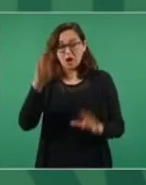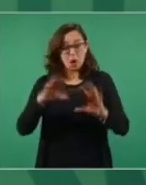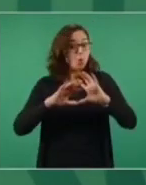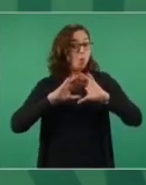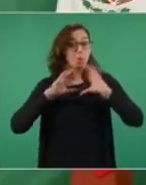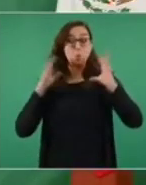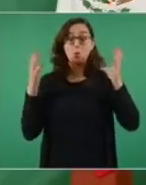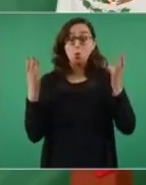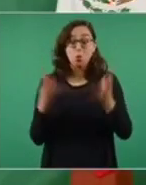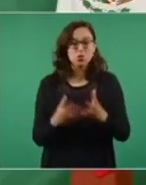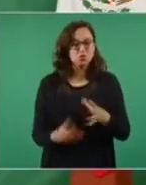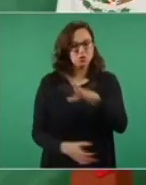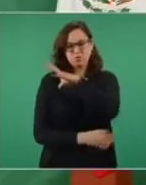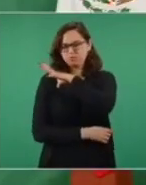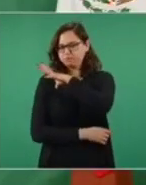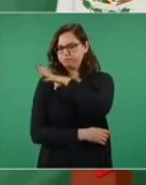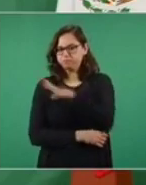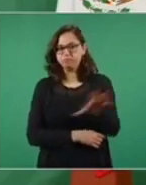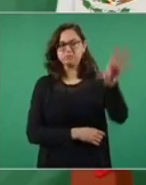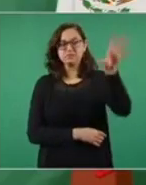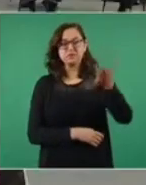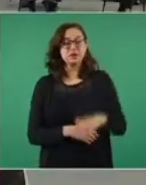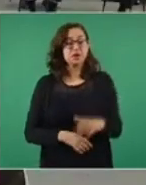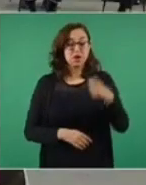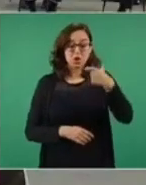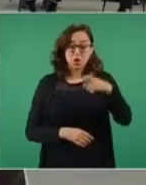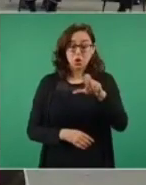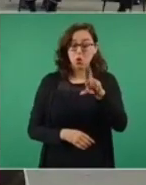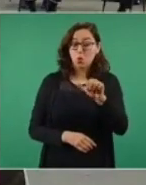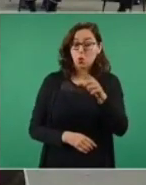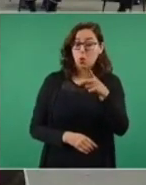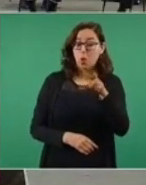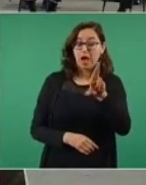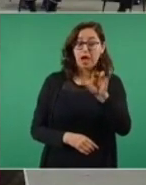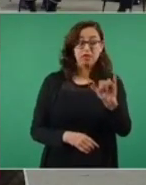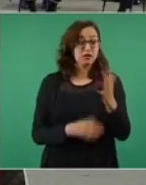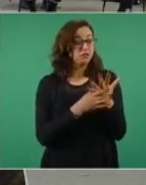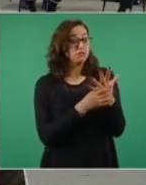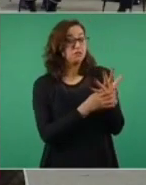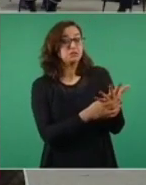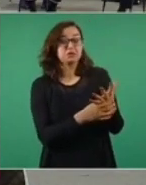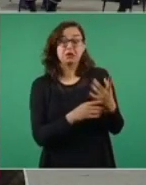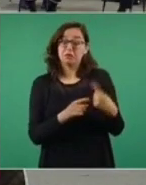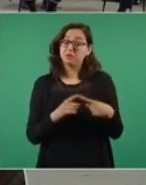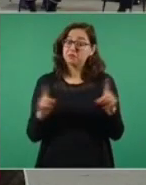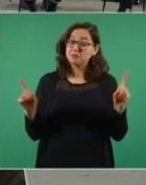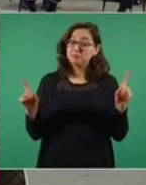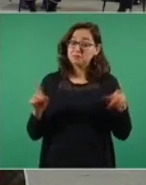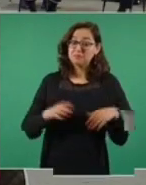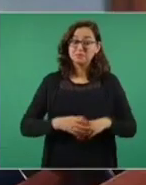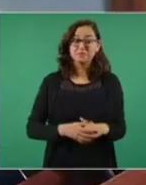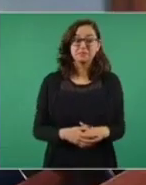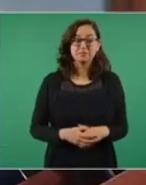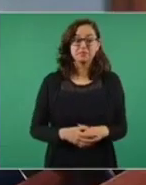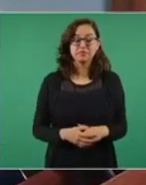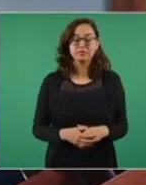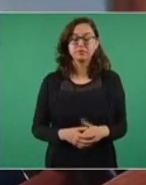¿quiénes eran miembros del partido comunista de Chile entre otros Pablo Neruda